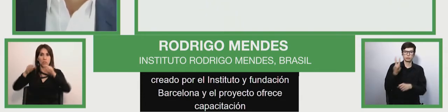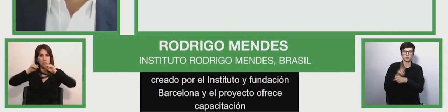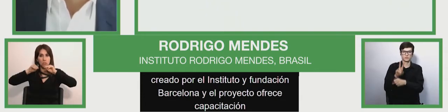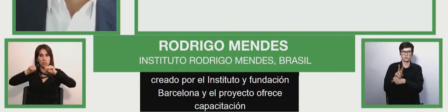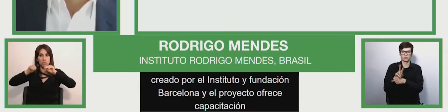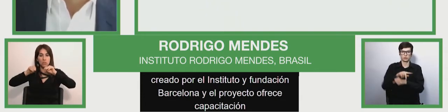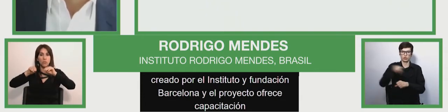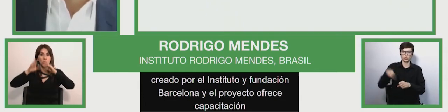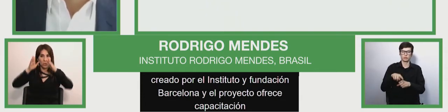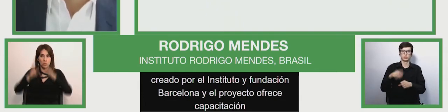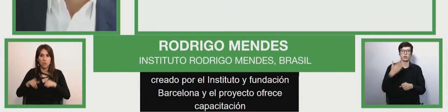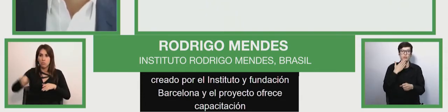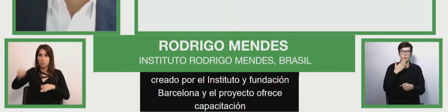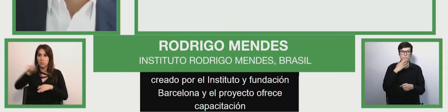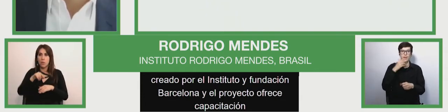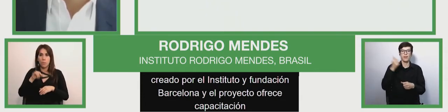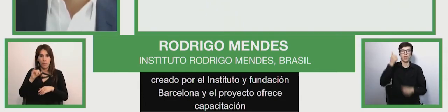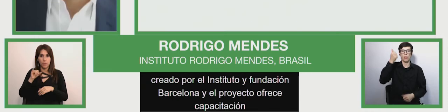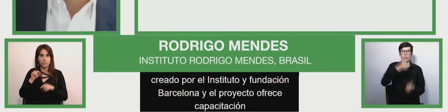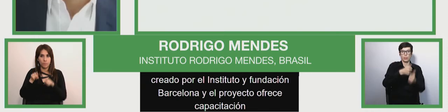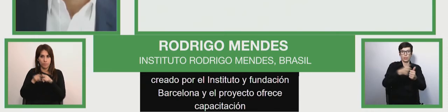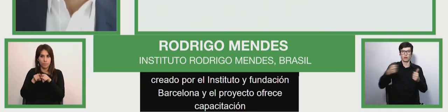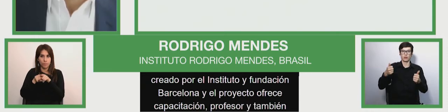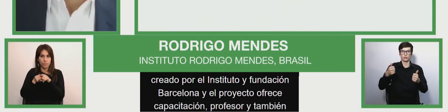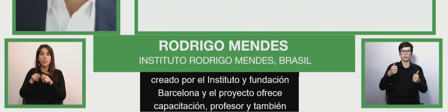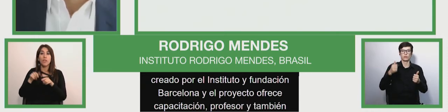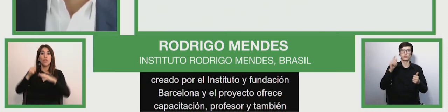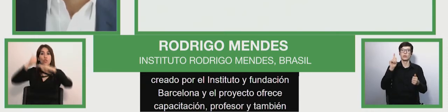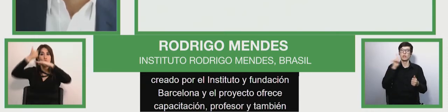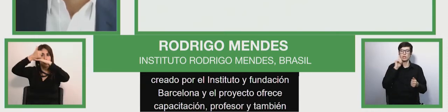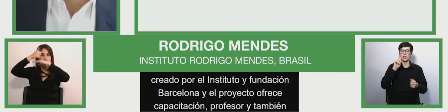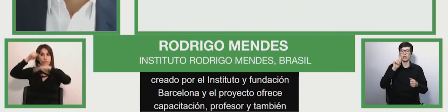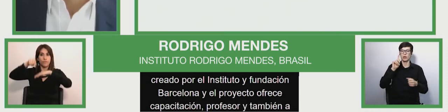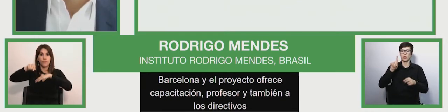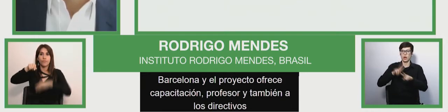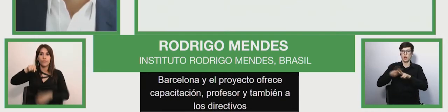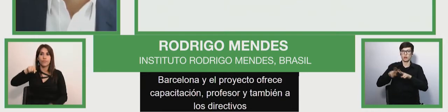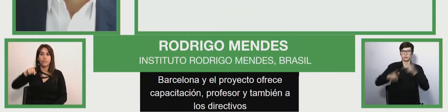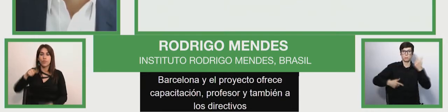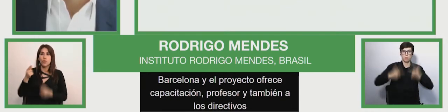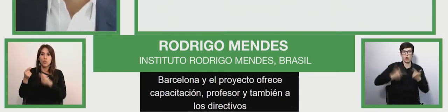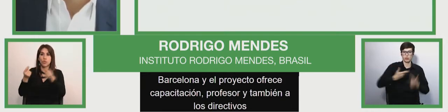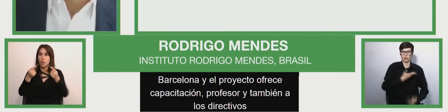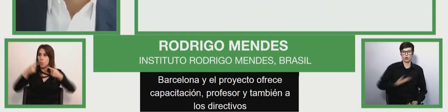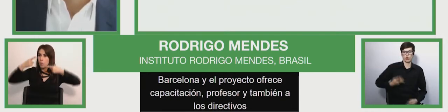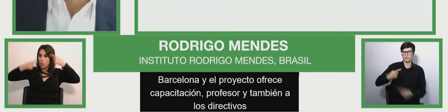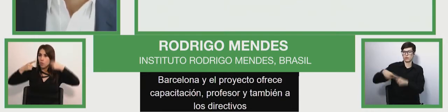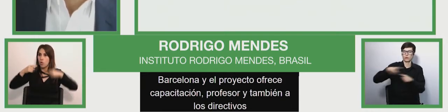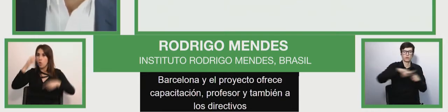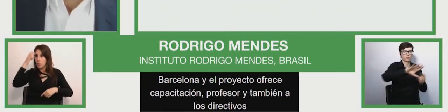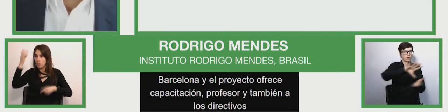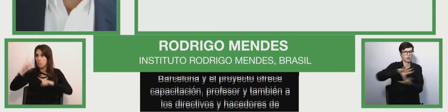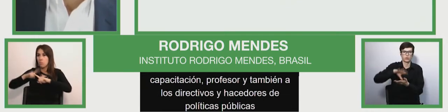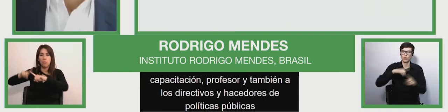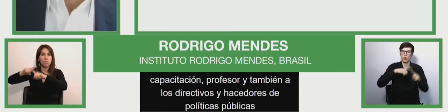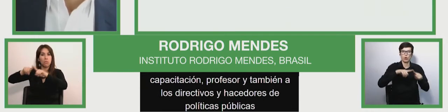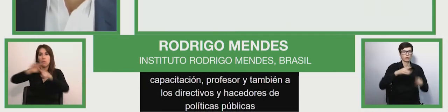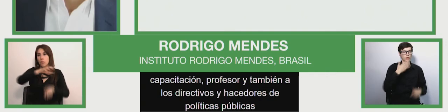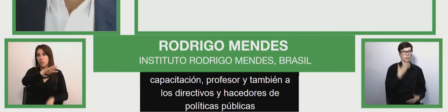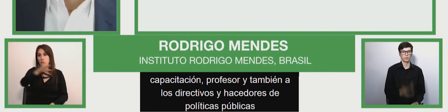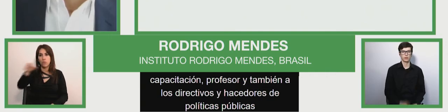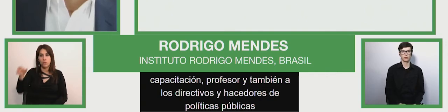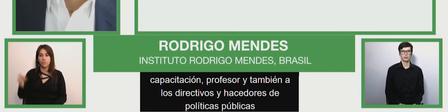también a los directivos y hacedores de políticas públicas de todas nuestras regiones y de otros países